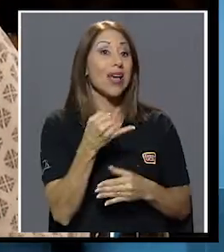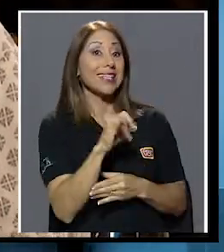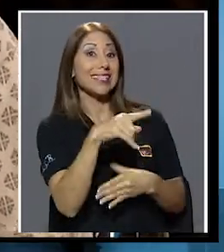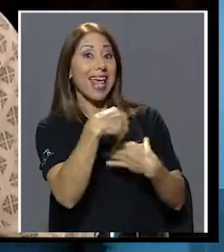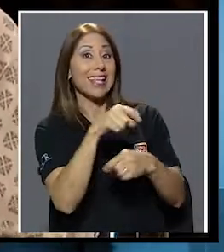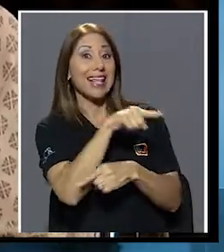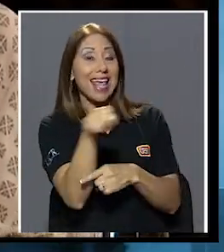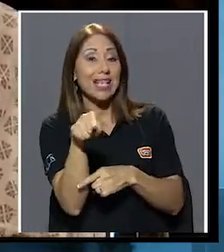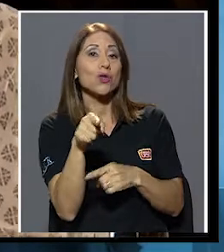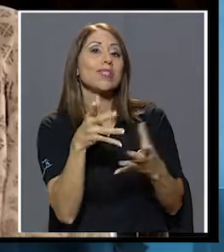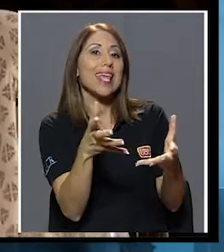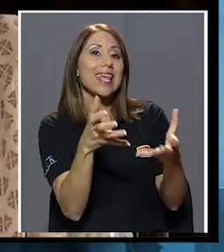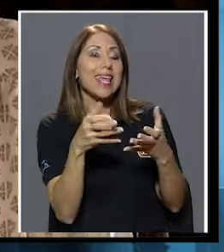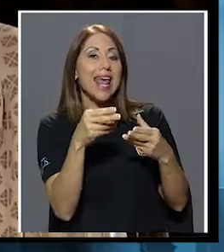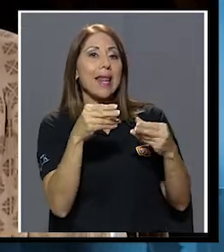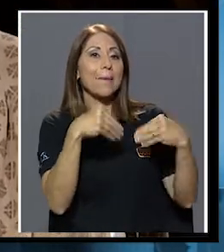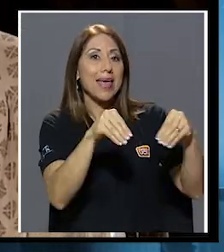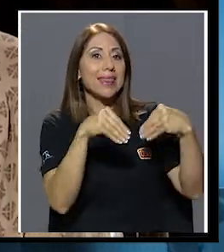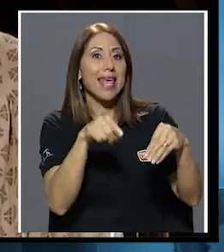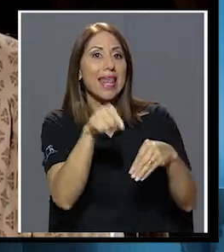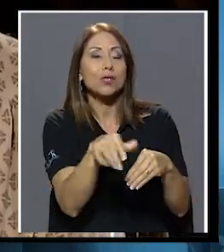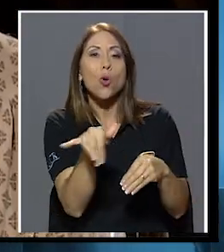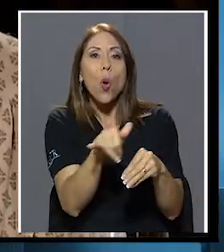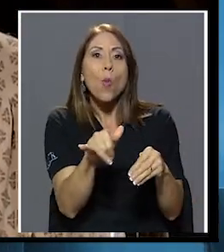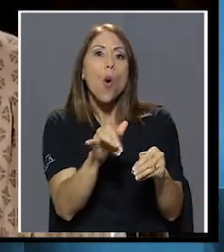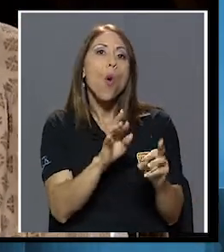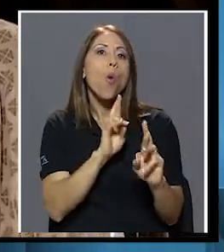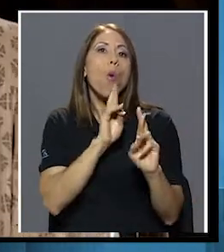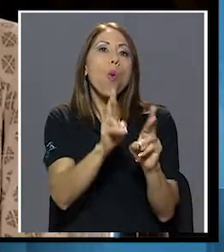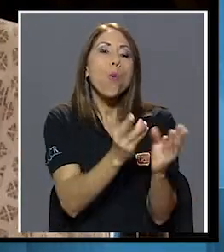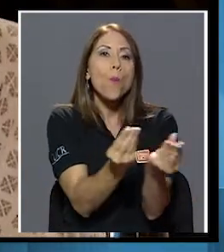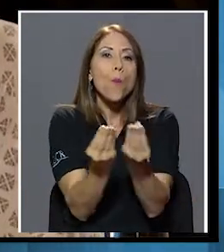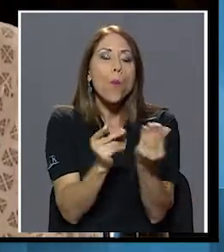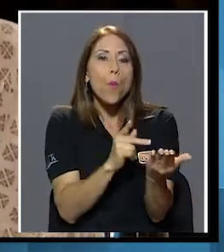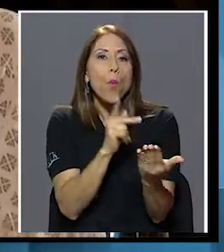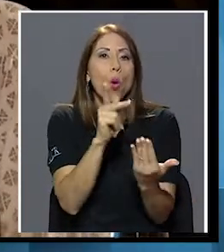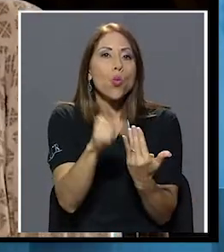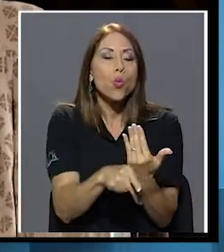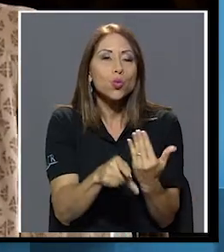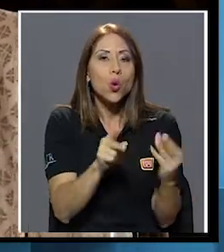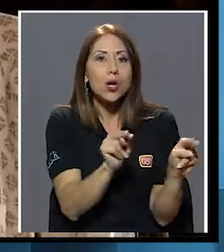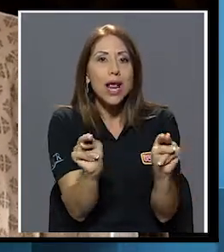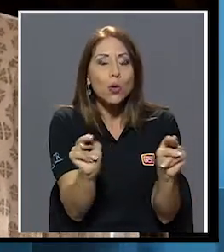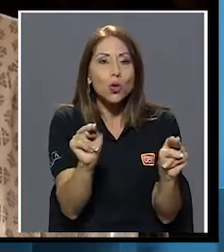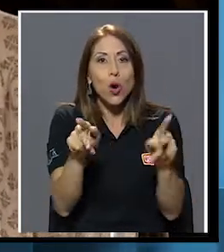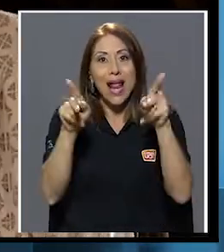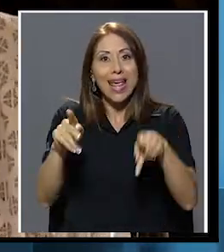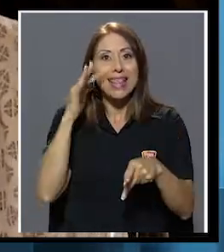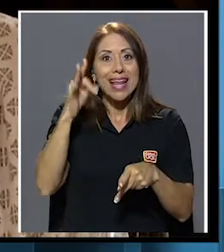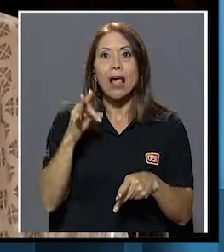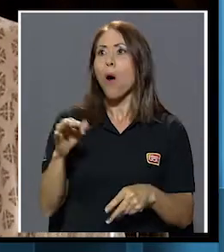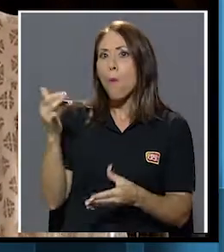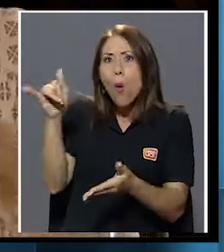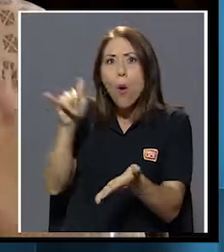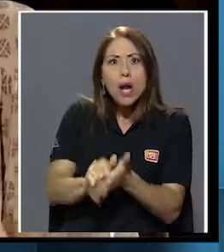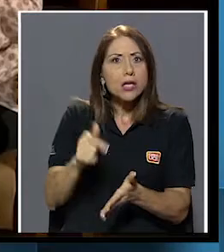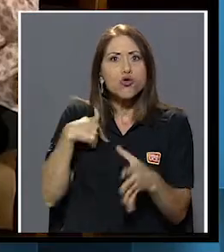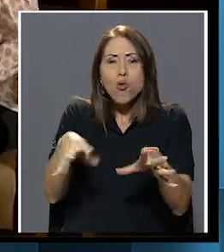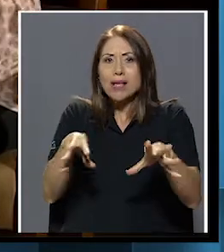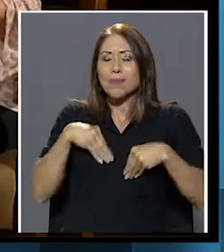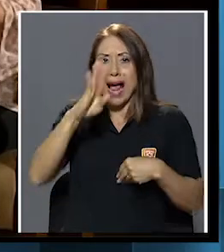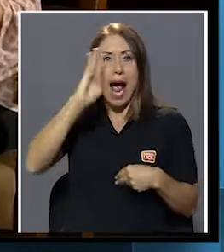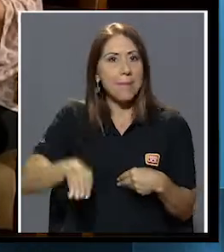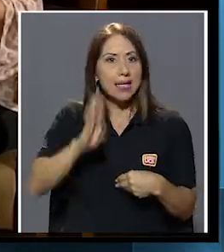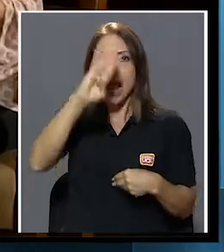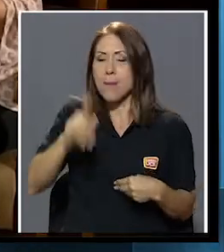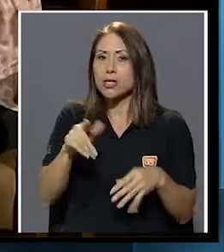ponen eso es porque hay una intención de vender eso como un producto neutro, porque la gente sigue pensando en los noticieros son muy neutros. Por eso, Claudio, pero eso yo no lo iba